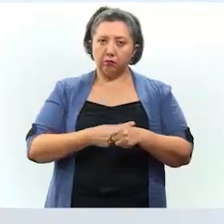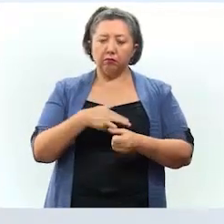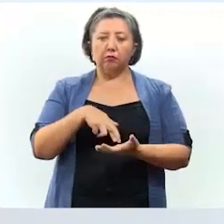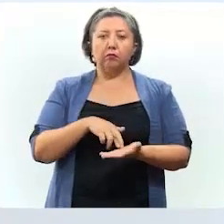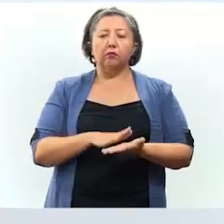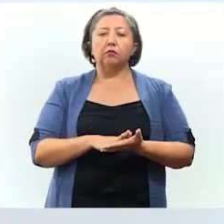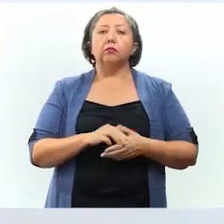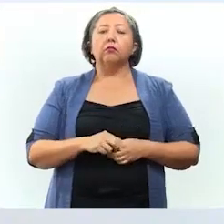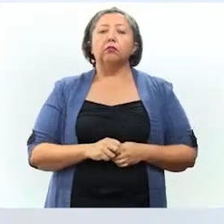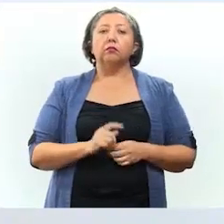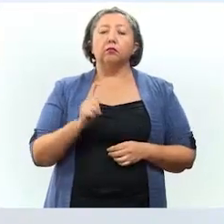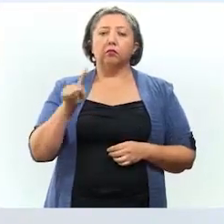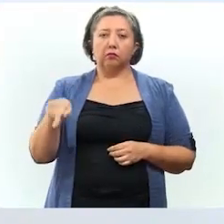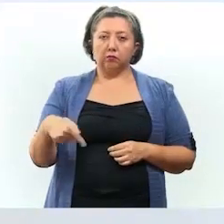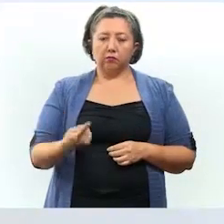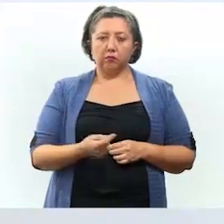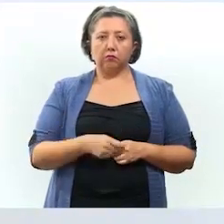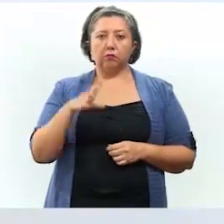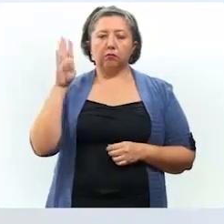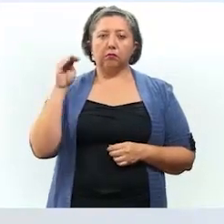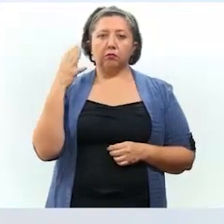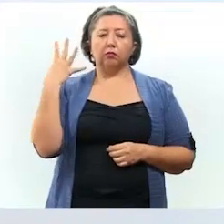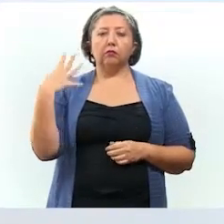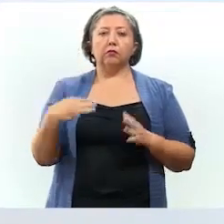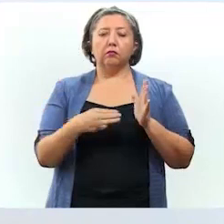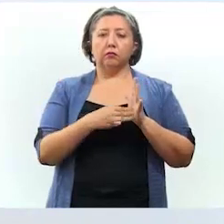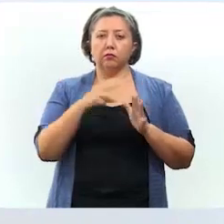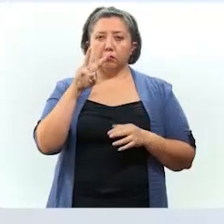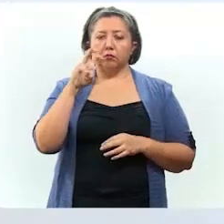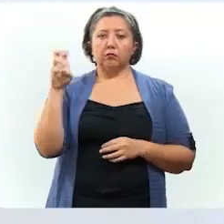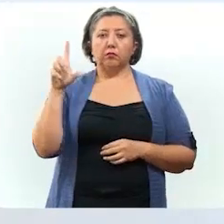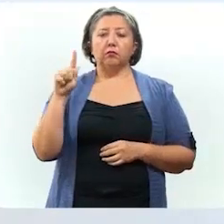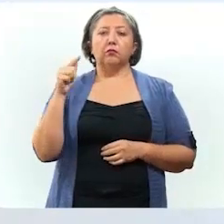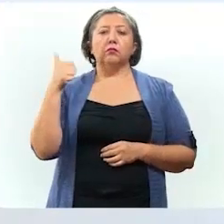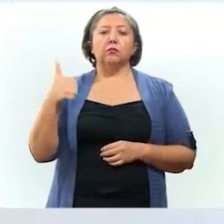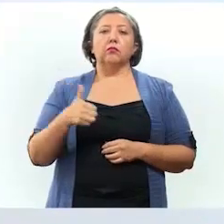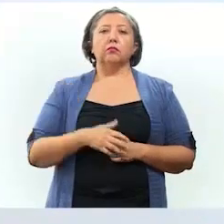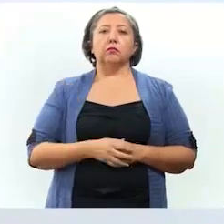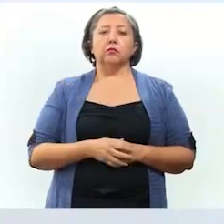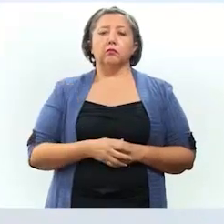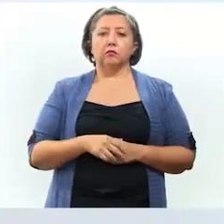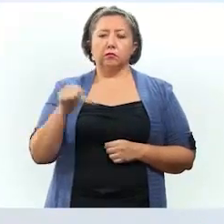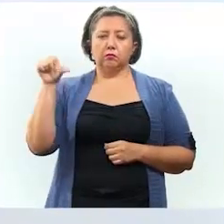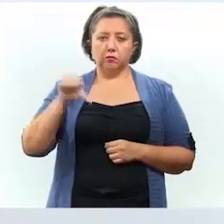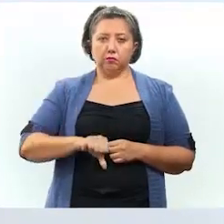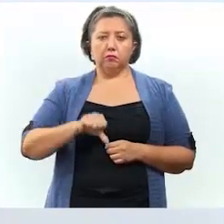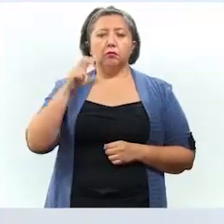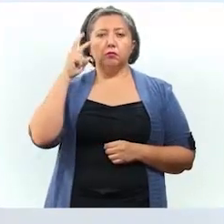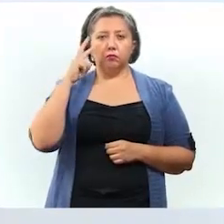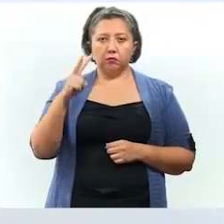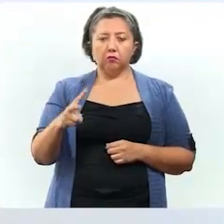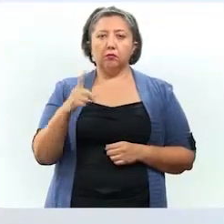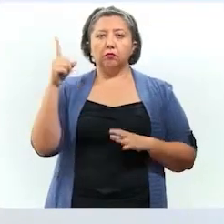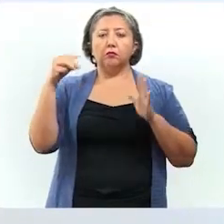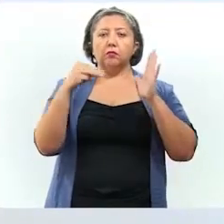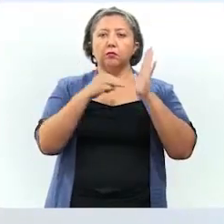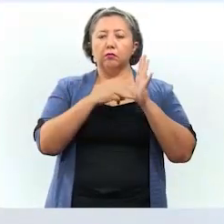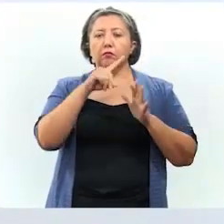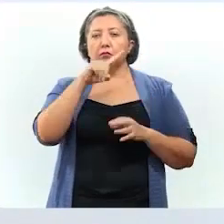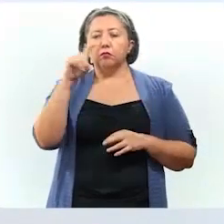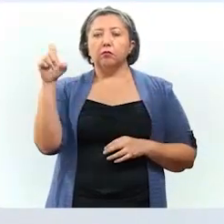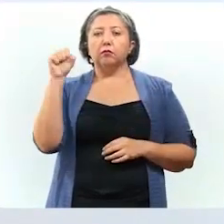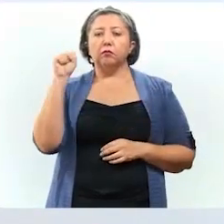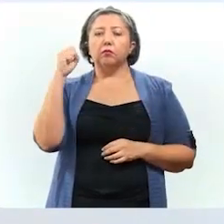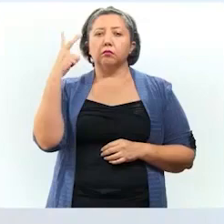contagios registrados, que son 94 mil trescientos setenta y seis. Hoy se detectaron mil ciento